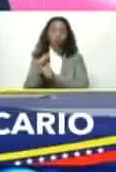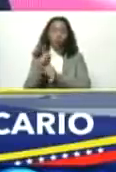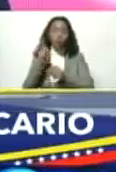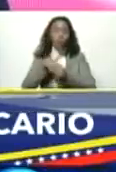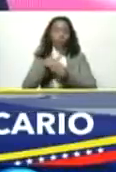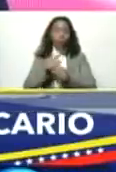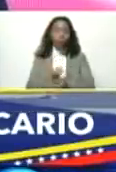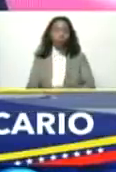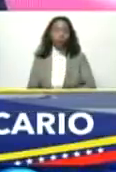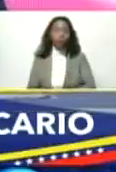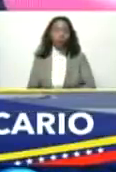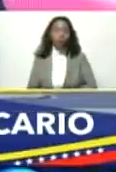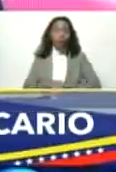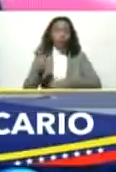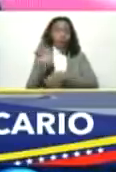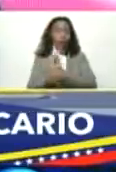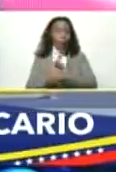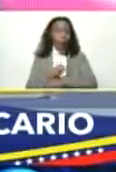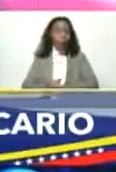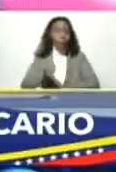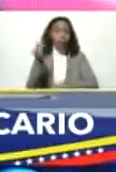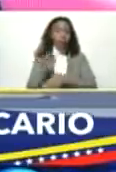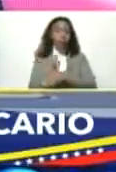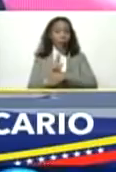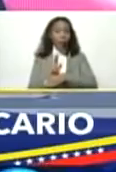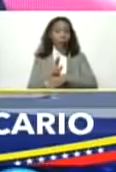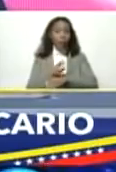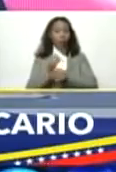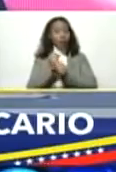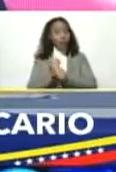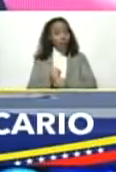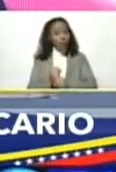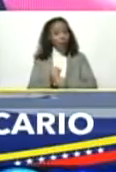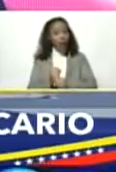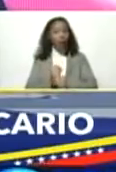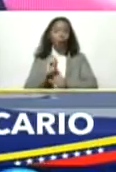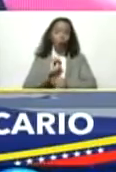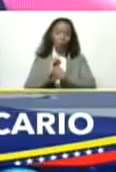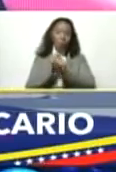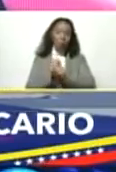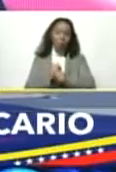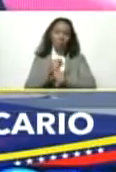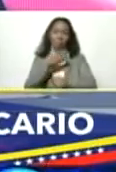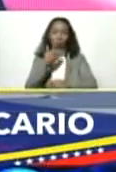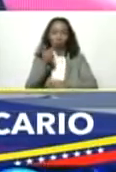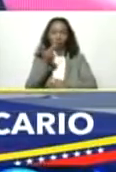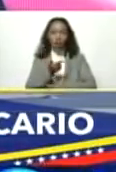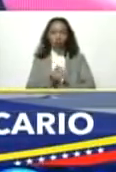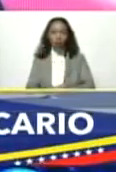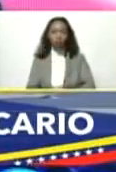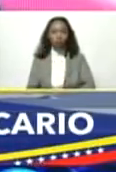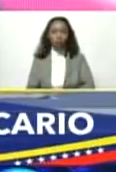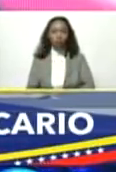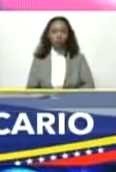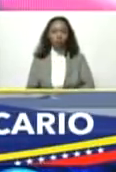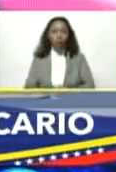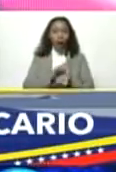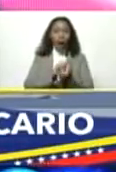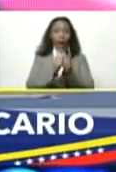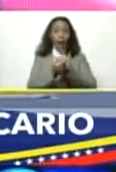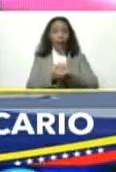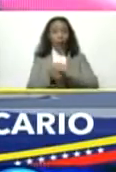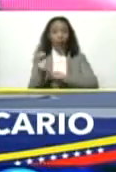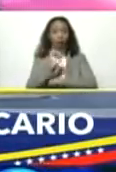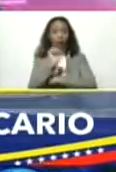es acelerado más acelerado de lo que se espera o se esperaba mejor dicho la sustitución de los